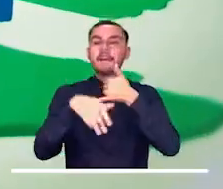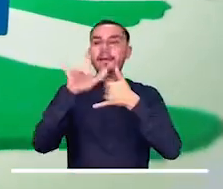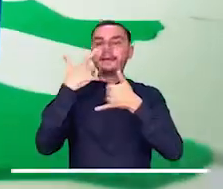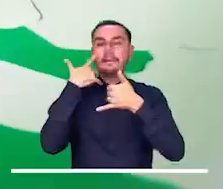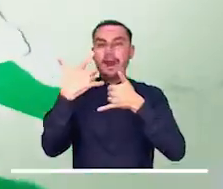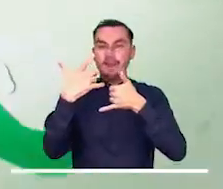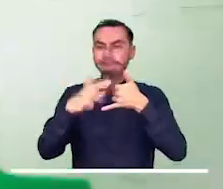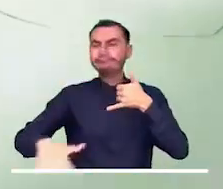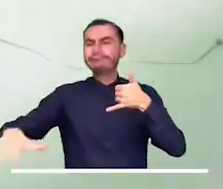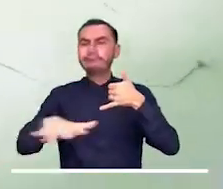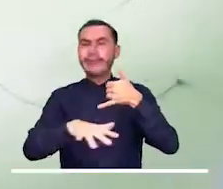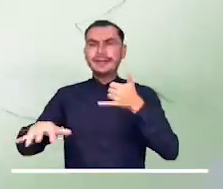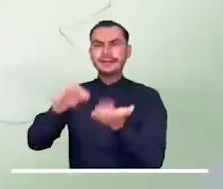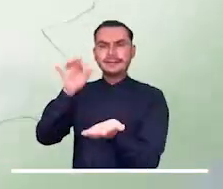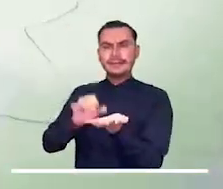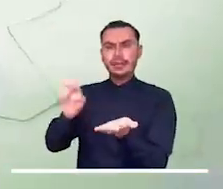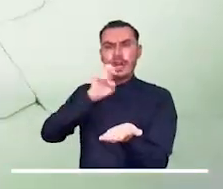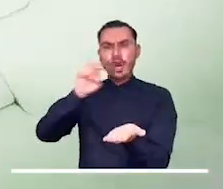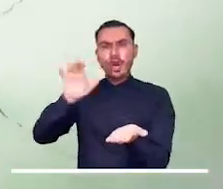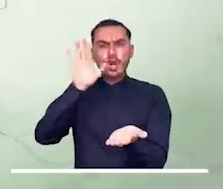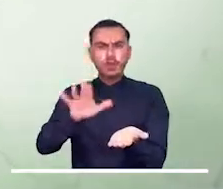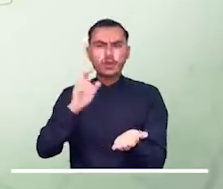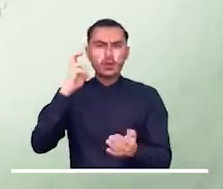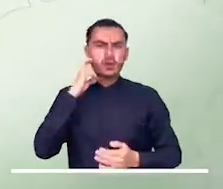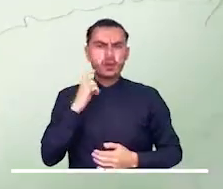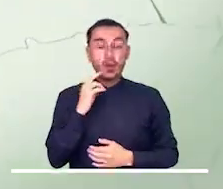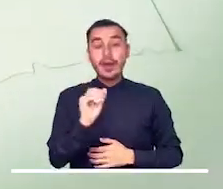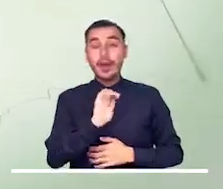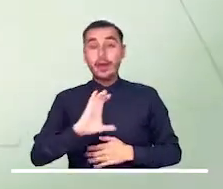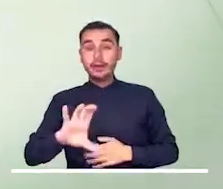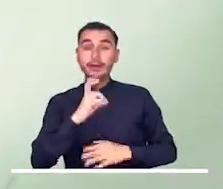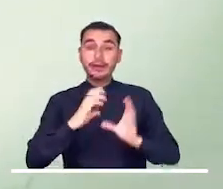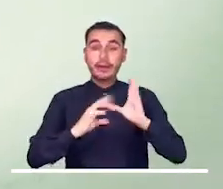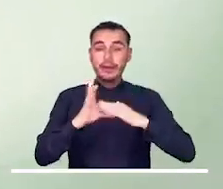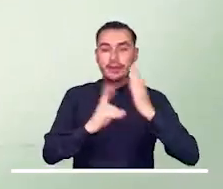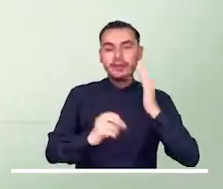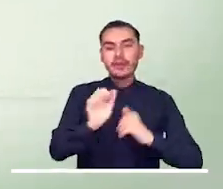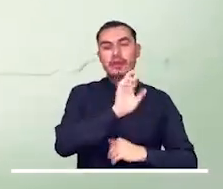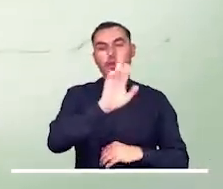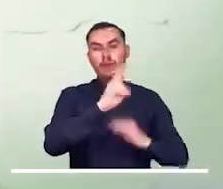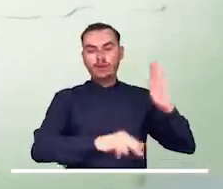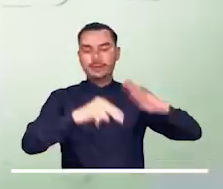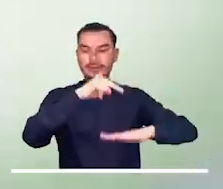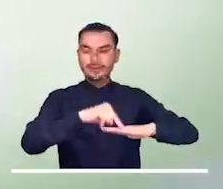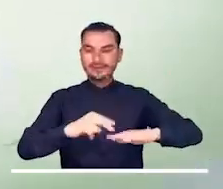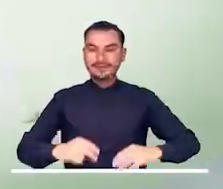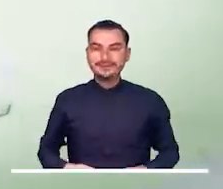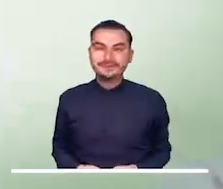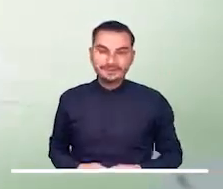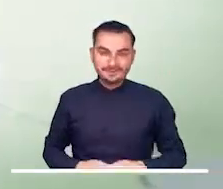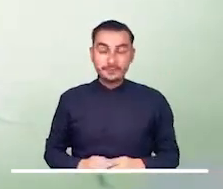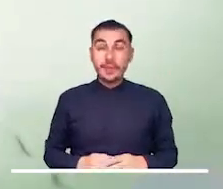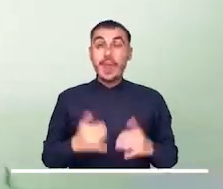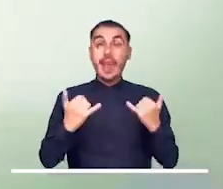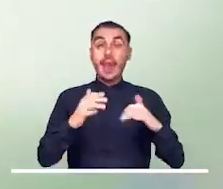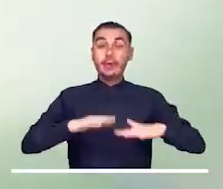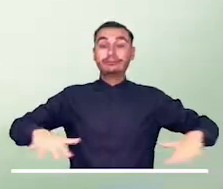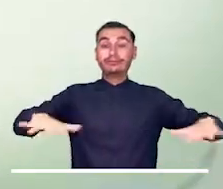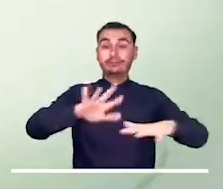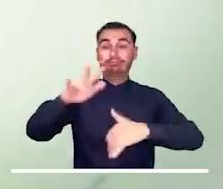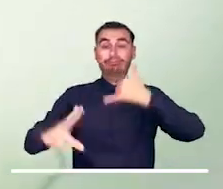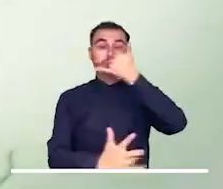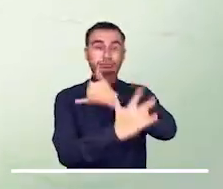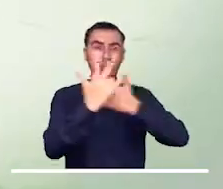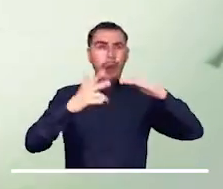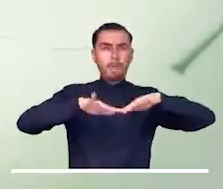con chubascos moderados debido al cielo marcadamente cubierto. Aunque predominará el tiempo seco en la región andina,